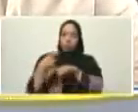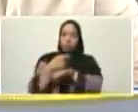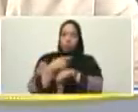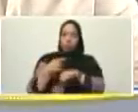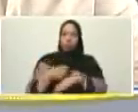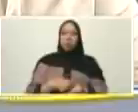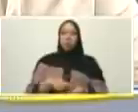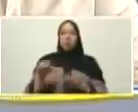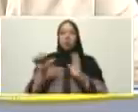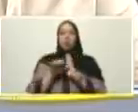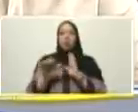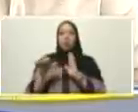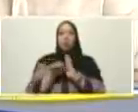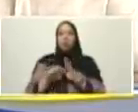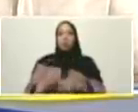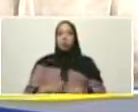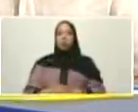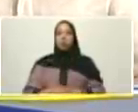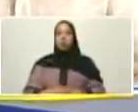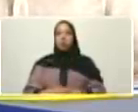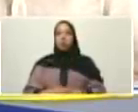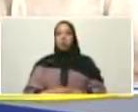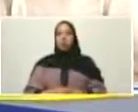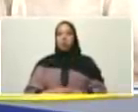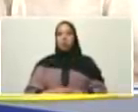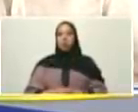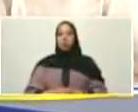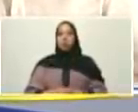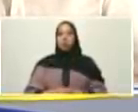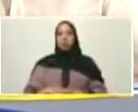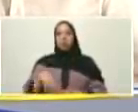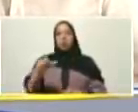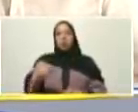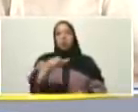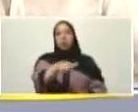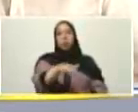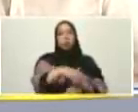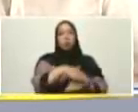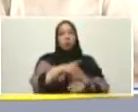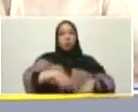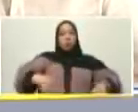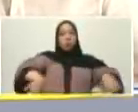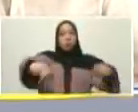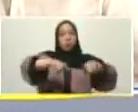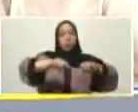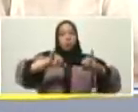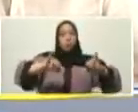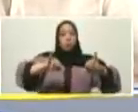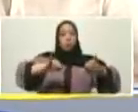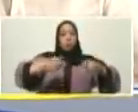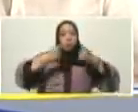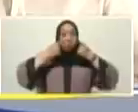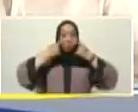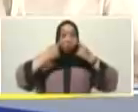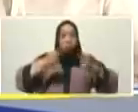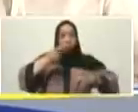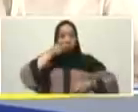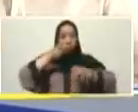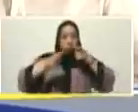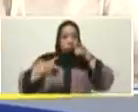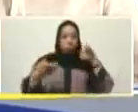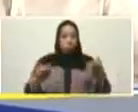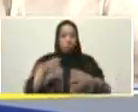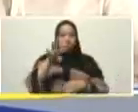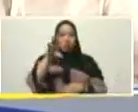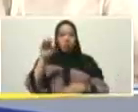¿dónde hay que sustituir? muchas veces en el propio terreno como hicimos con este urbanismo de cincuenta